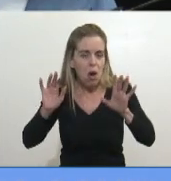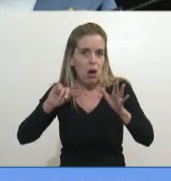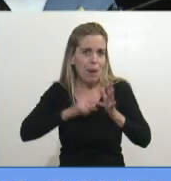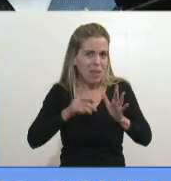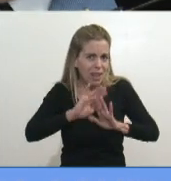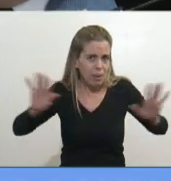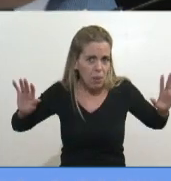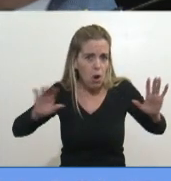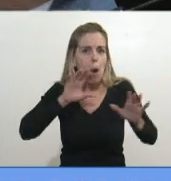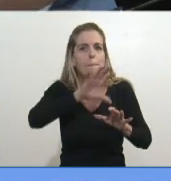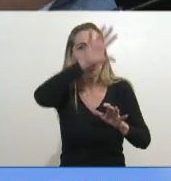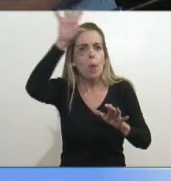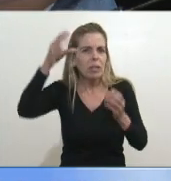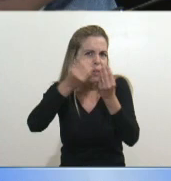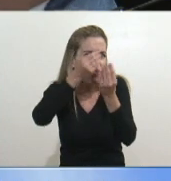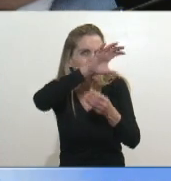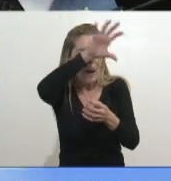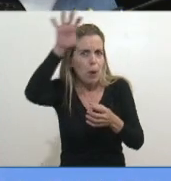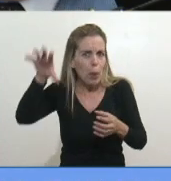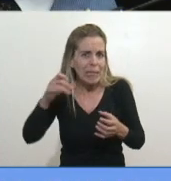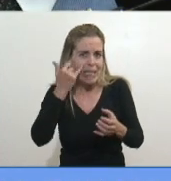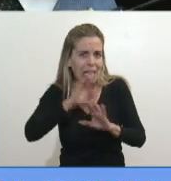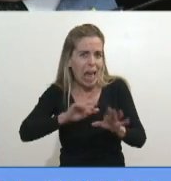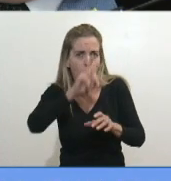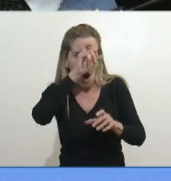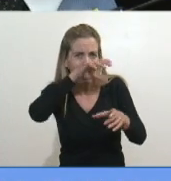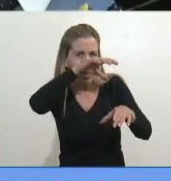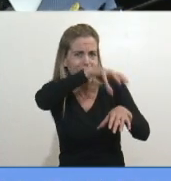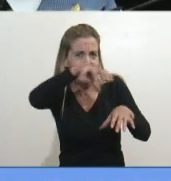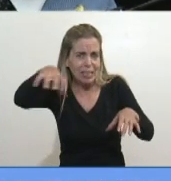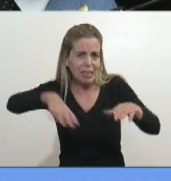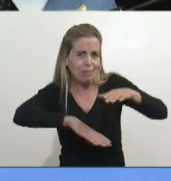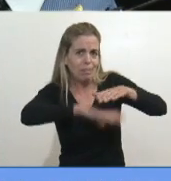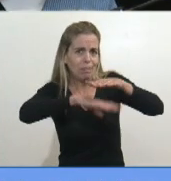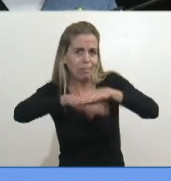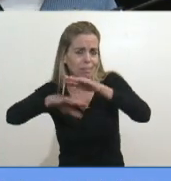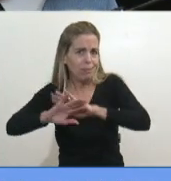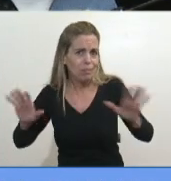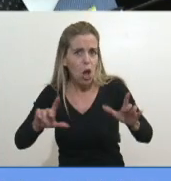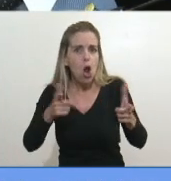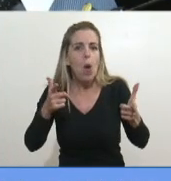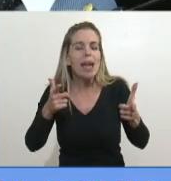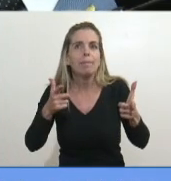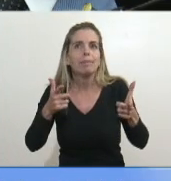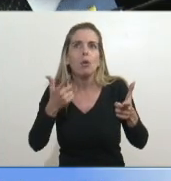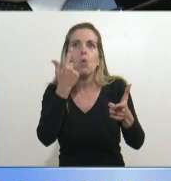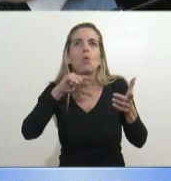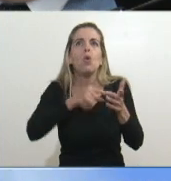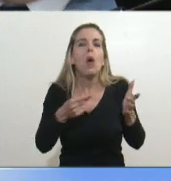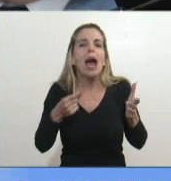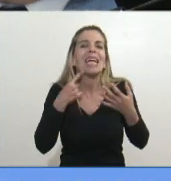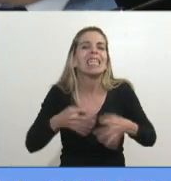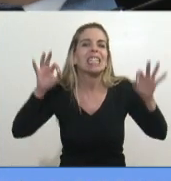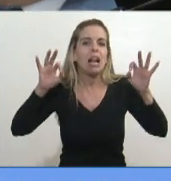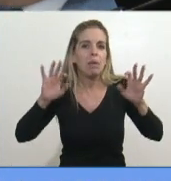que ya su sistema de salud hace tiempo está conmatado. O sea, no hay un punto del país que en este momento no esté afectado.